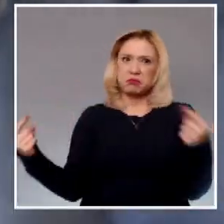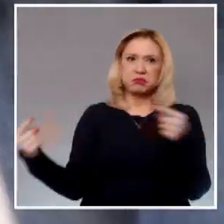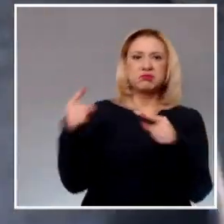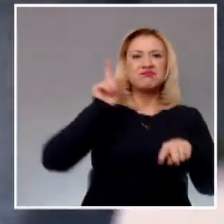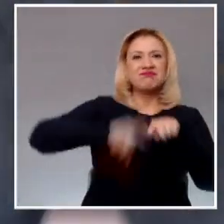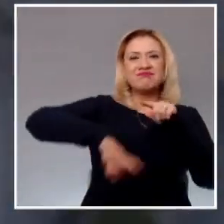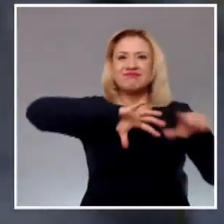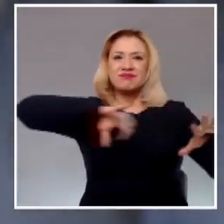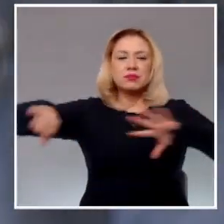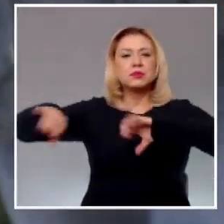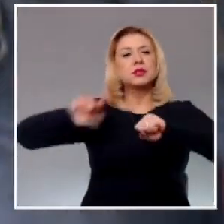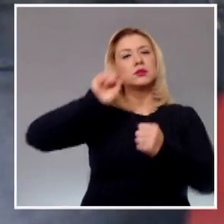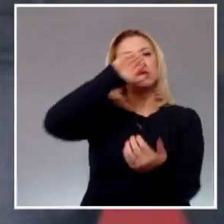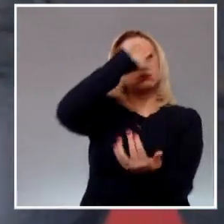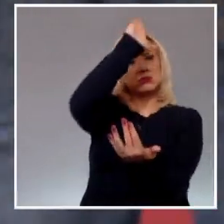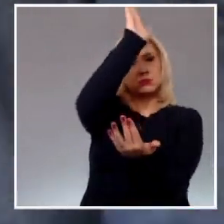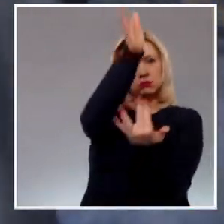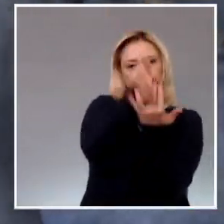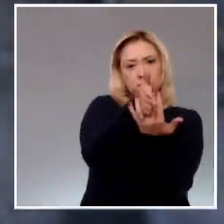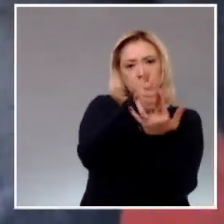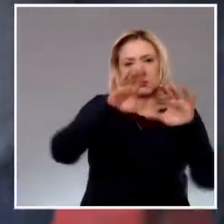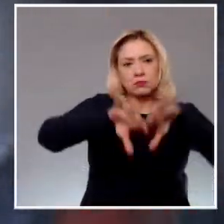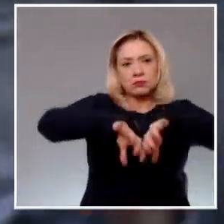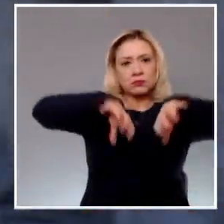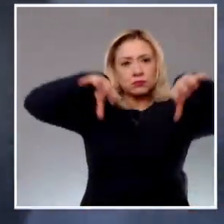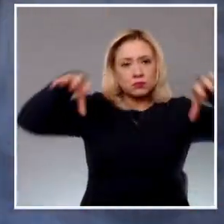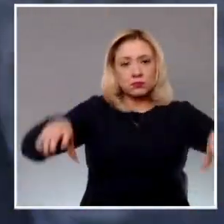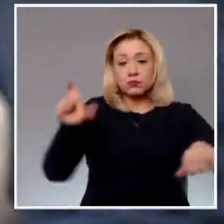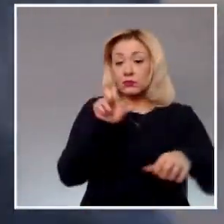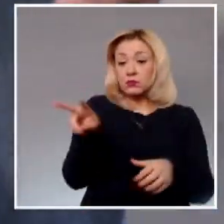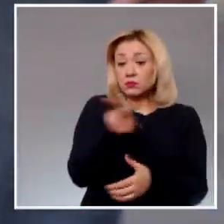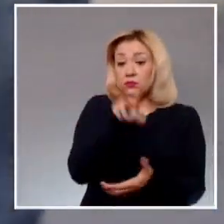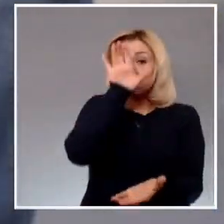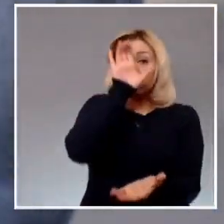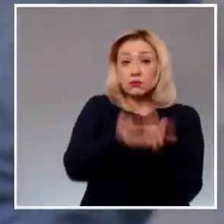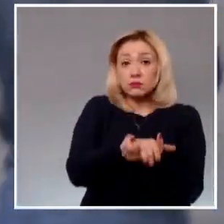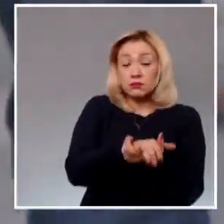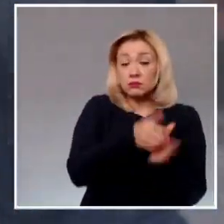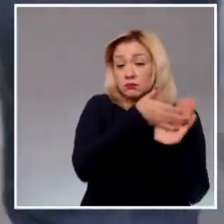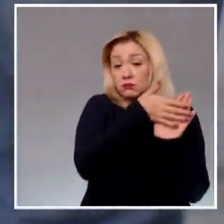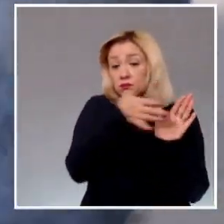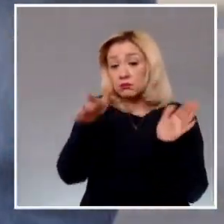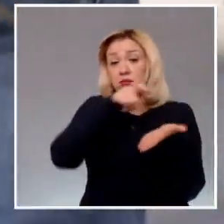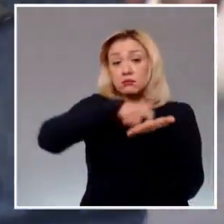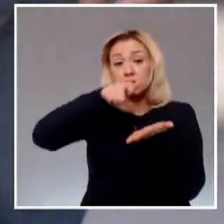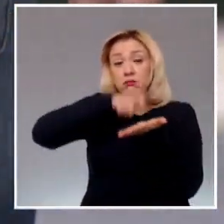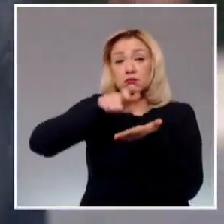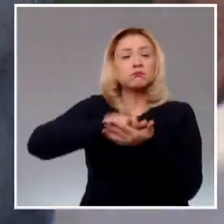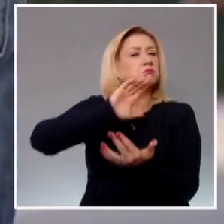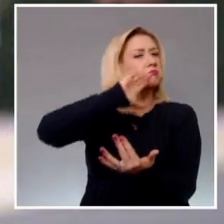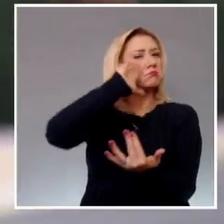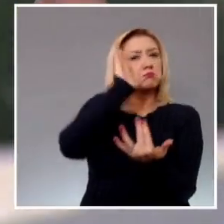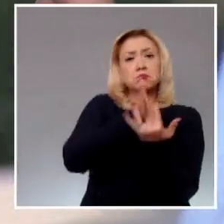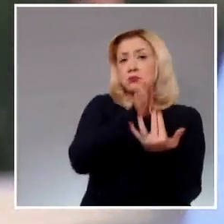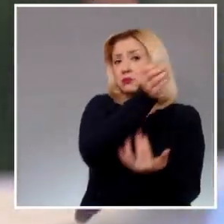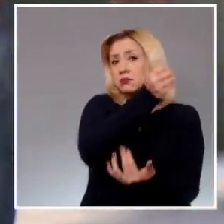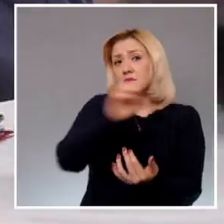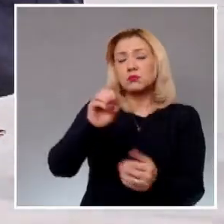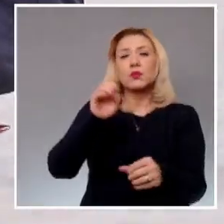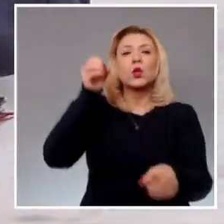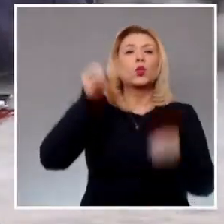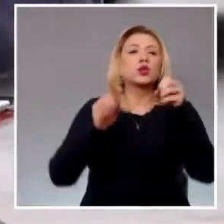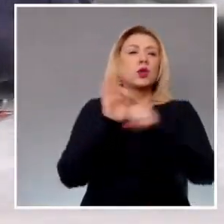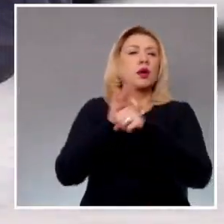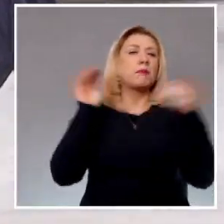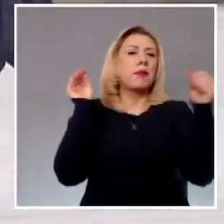adquiridos durante el matrimonio, una situación que se podrá dirimir en la resolución del juicio de amparo en donde se definirá en